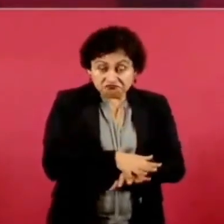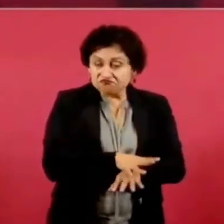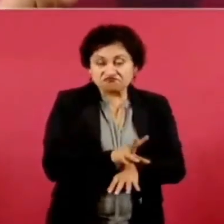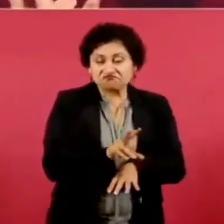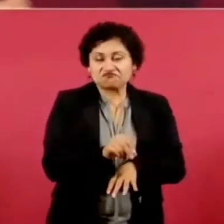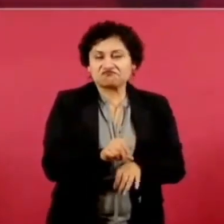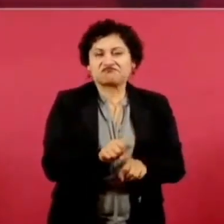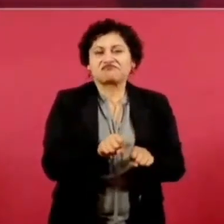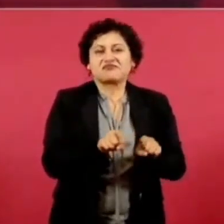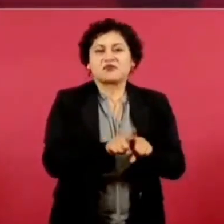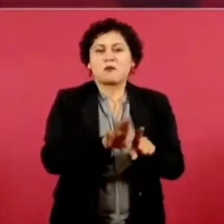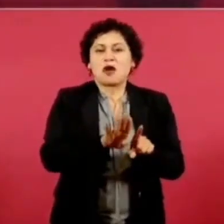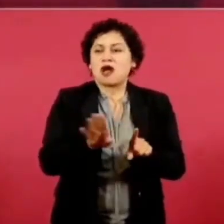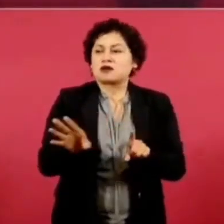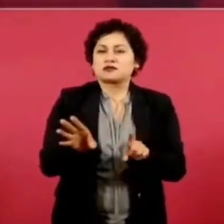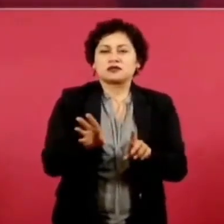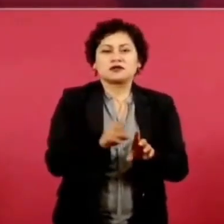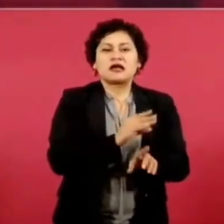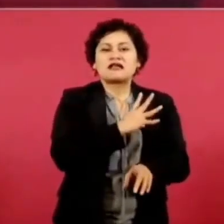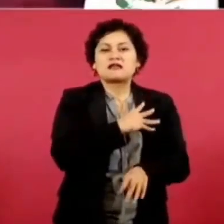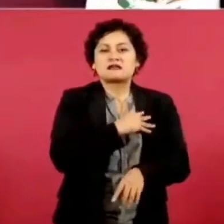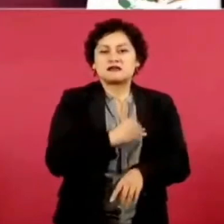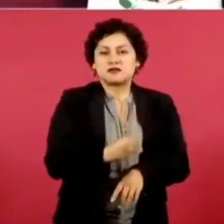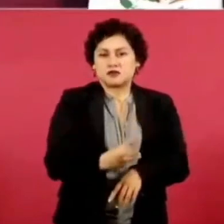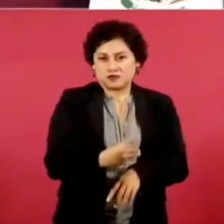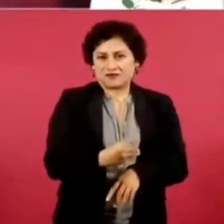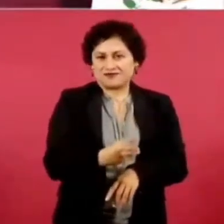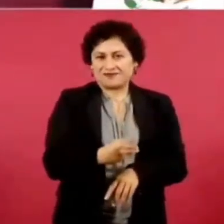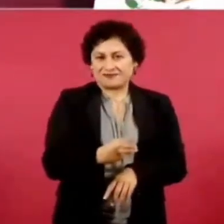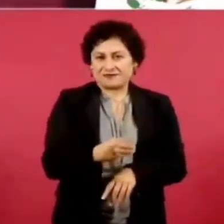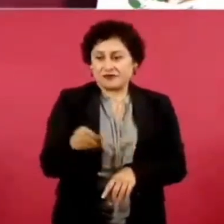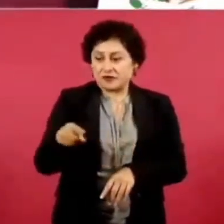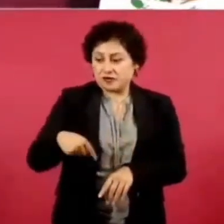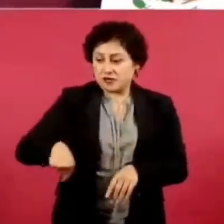del conservadurismo neoliberal.